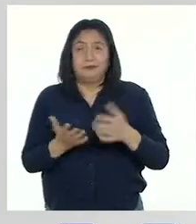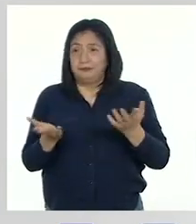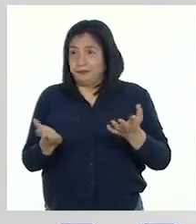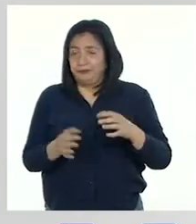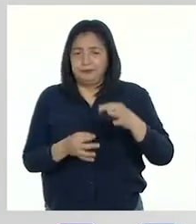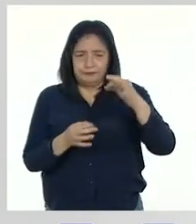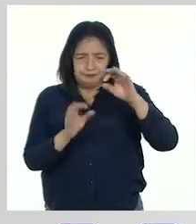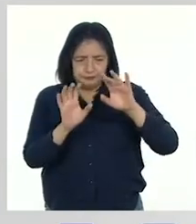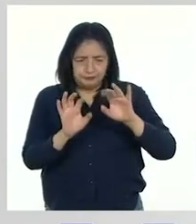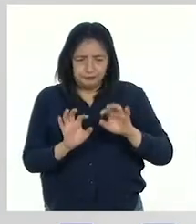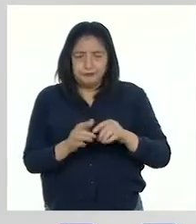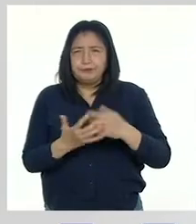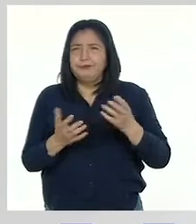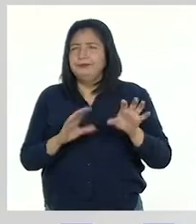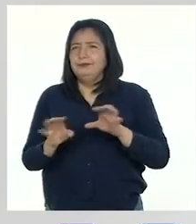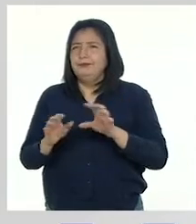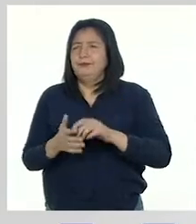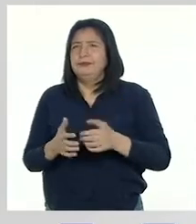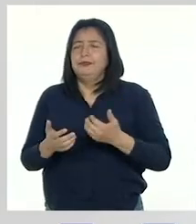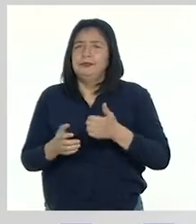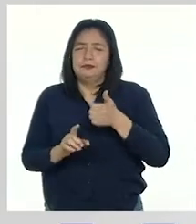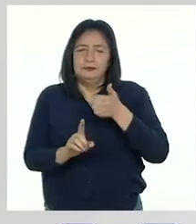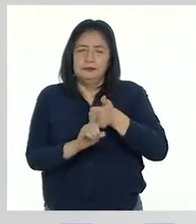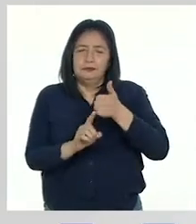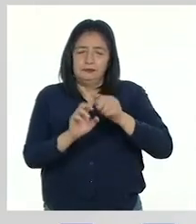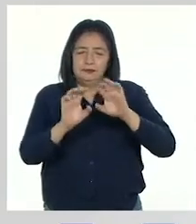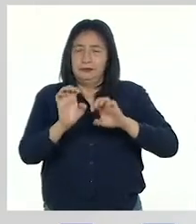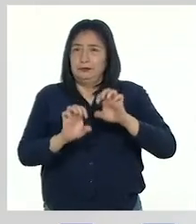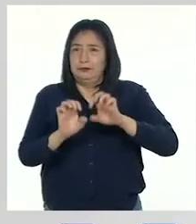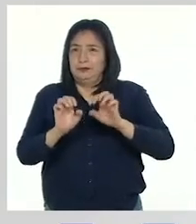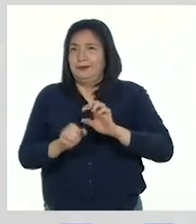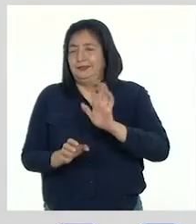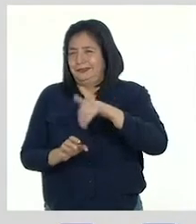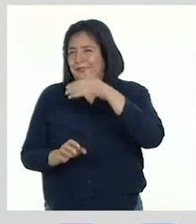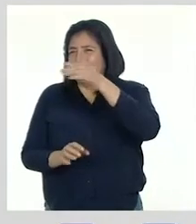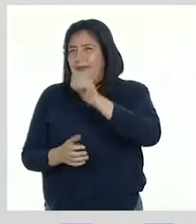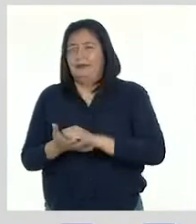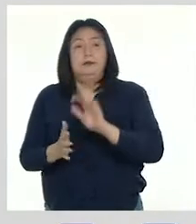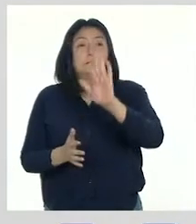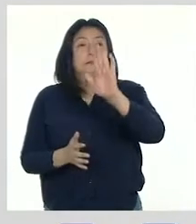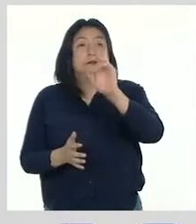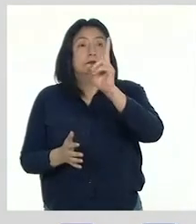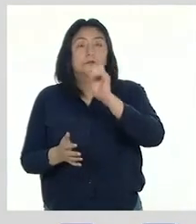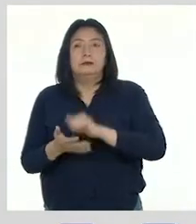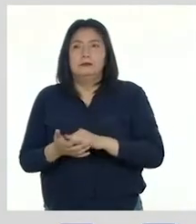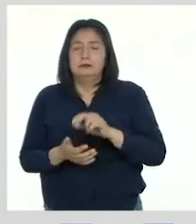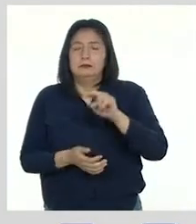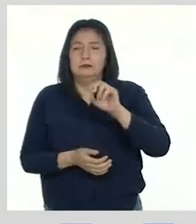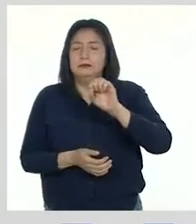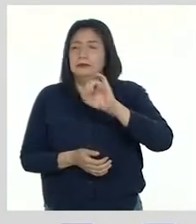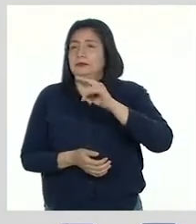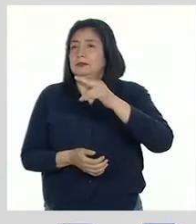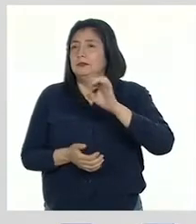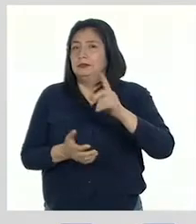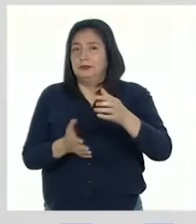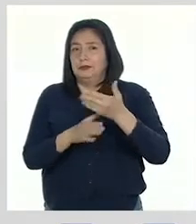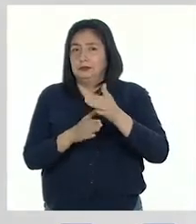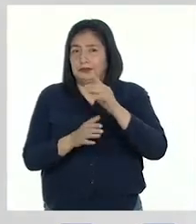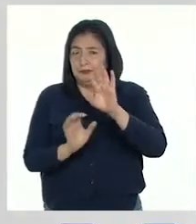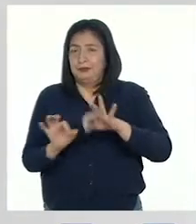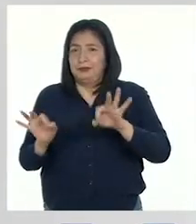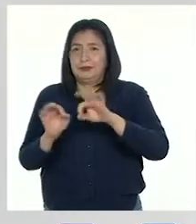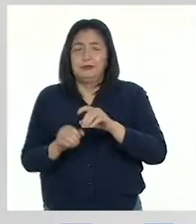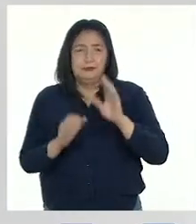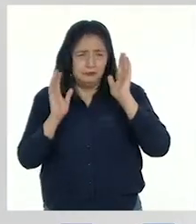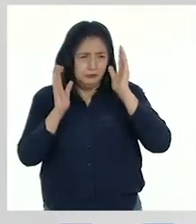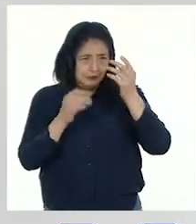productos, vamos a hacer la autoevaluación en los siguientes programas. Profesora, Nashly quiere compartirnos algo muy importante.